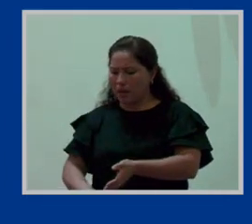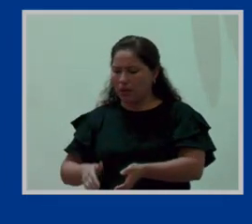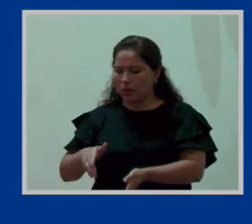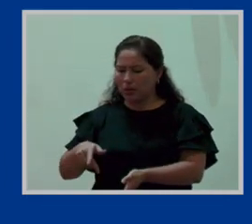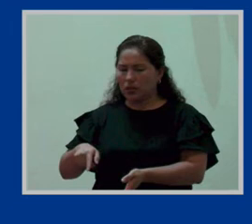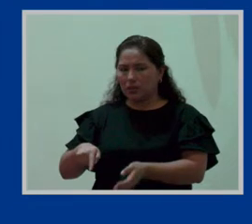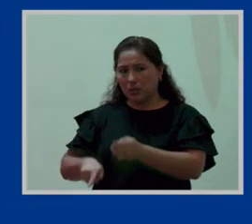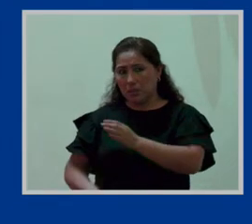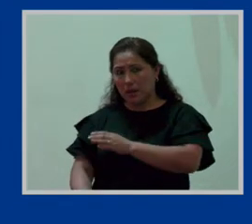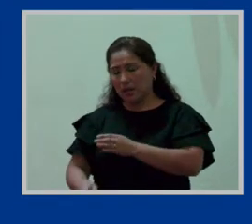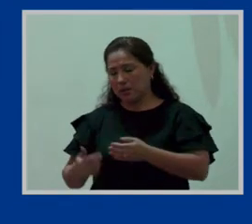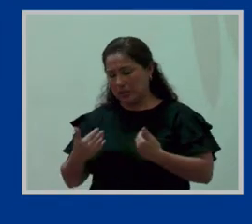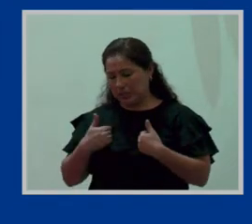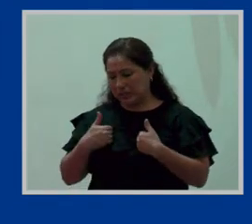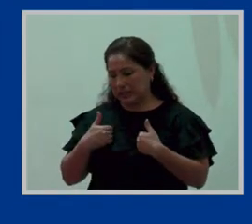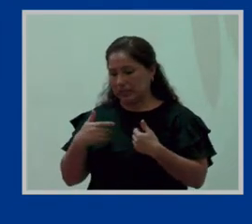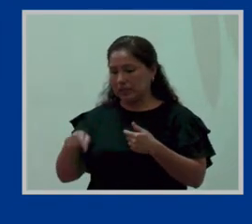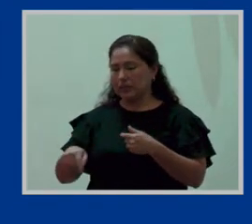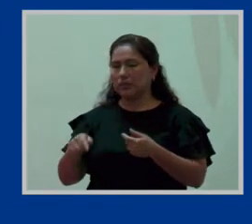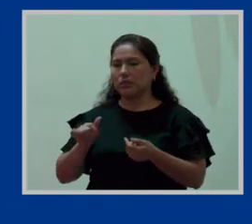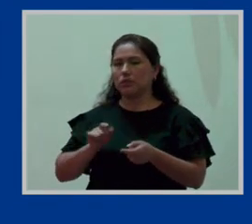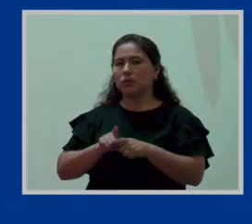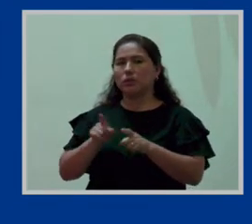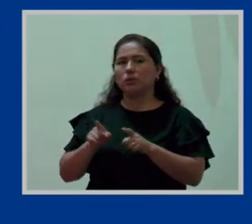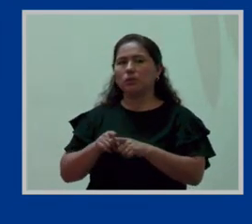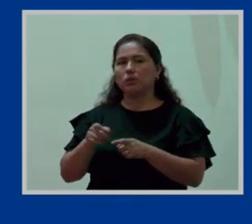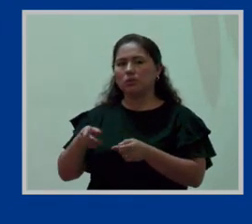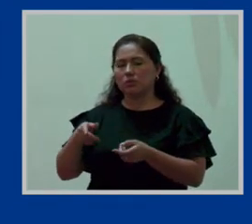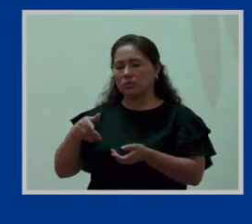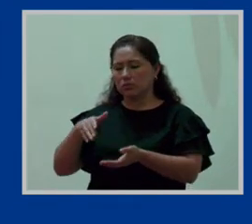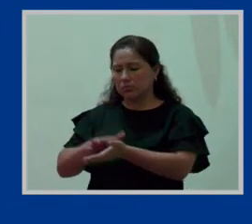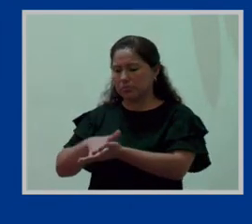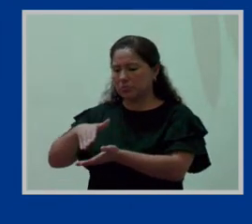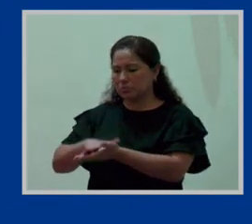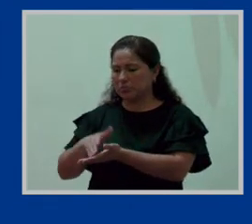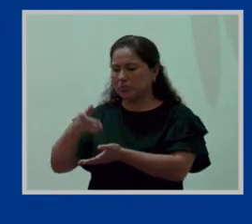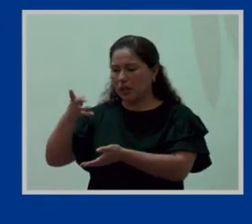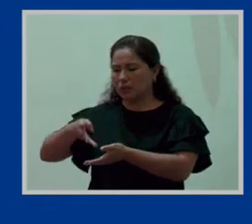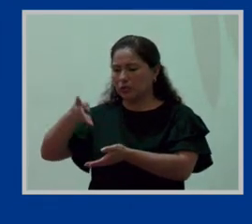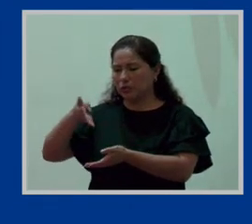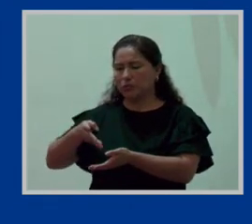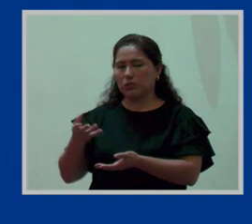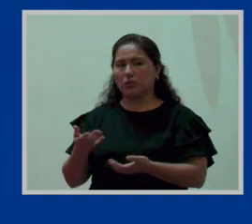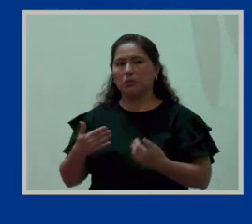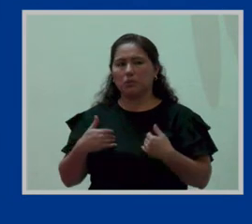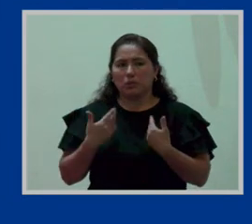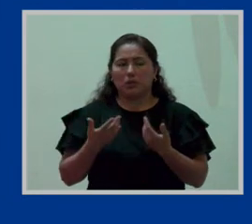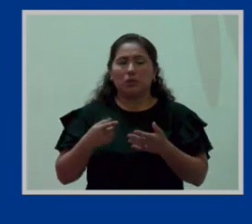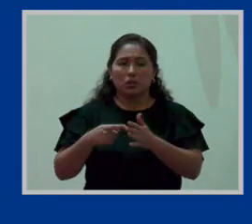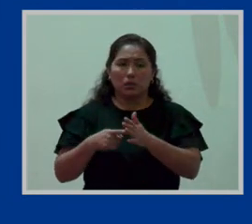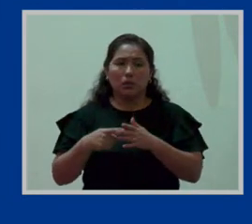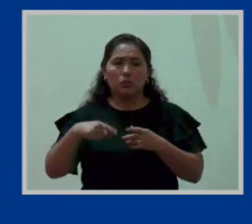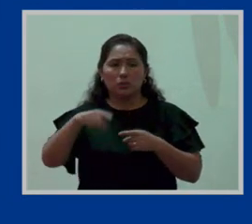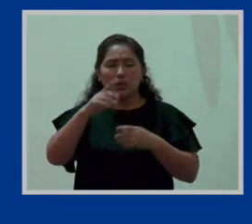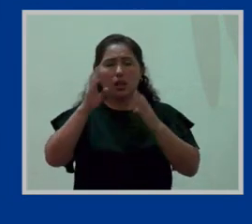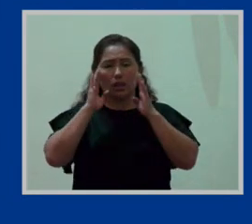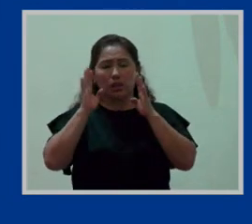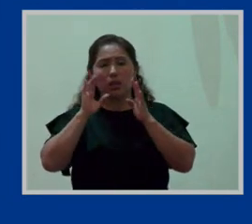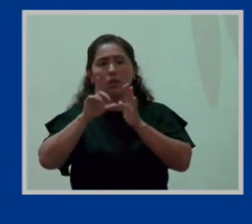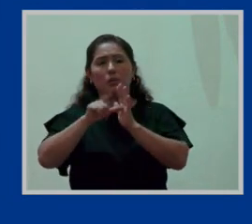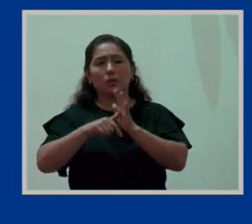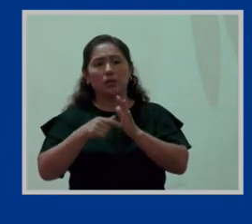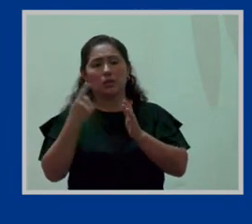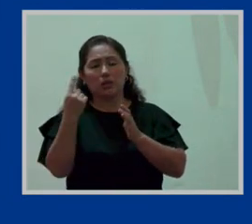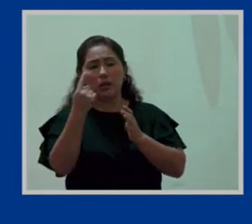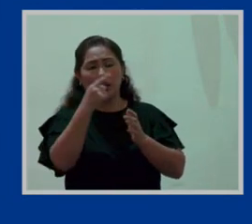de esta estructura hay un receptor del agua servida. Entonces, lo que se requiere es estar atento luego de